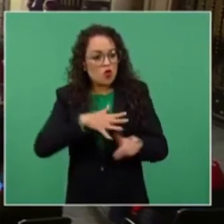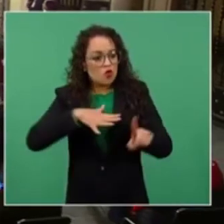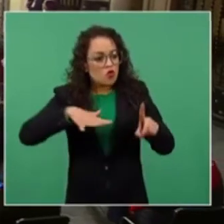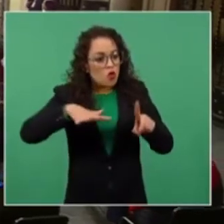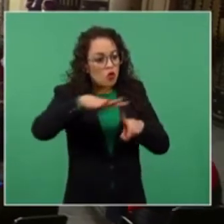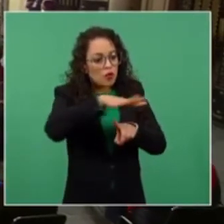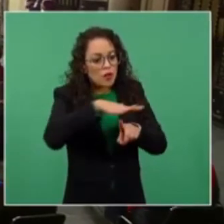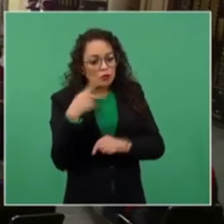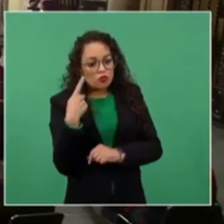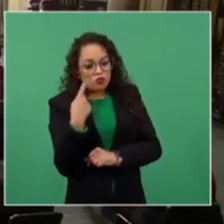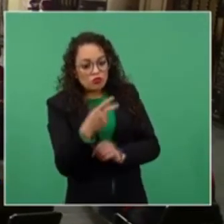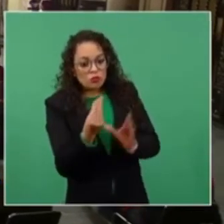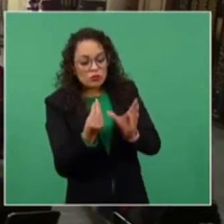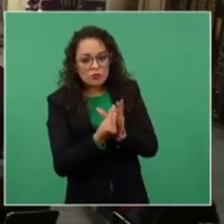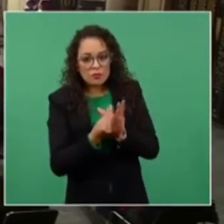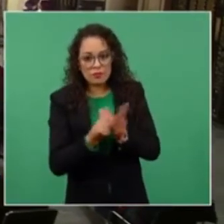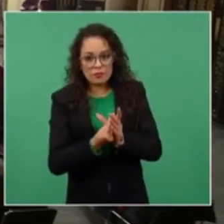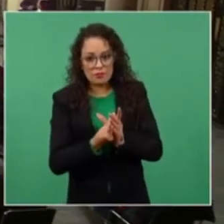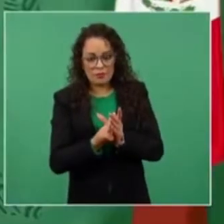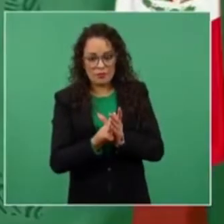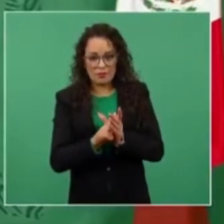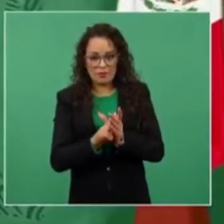por el sensacionalismo